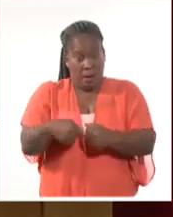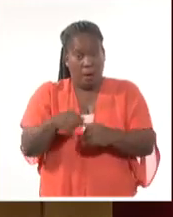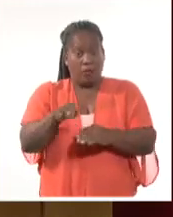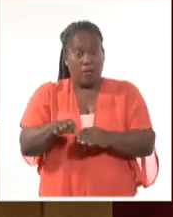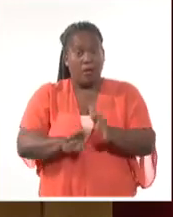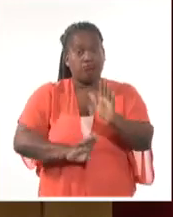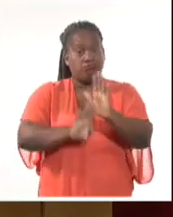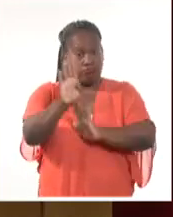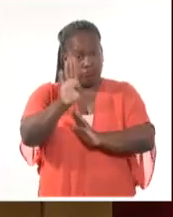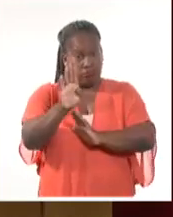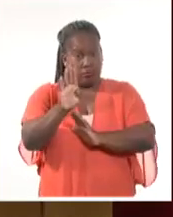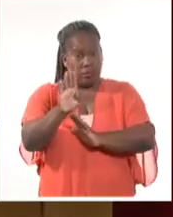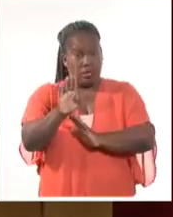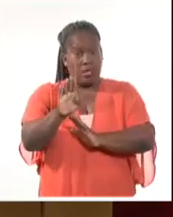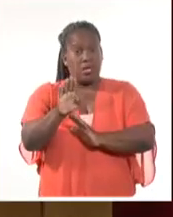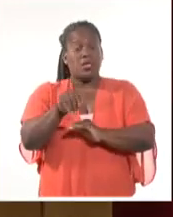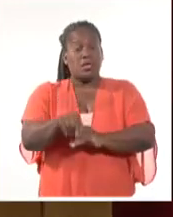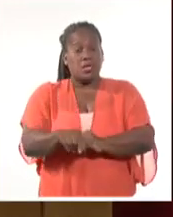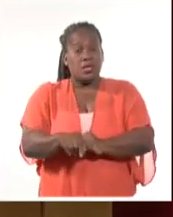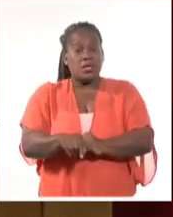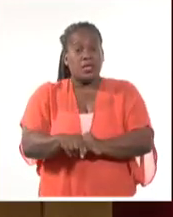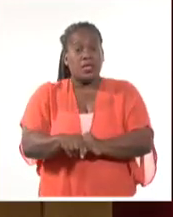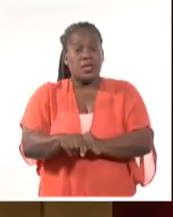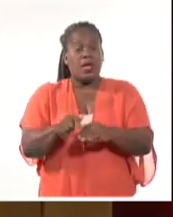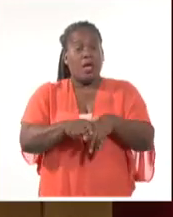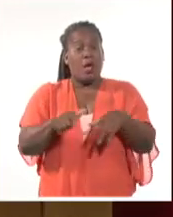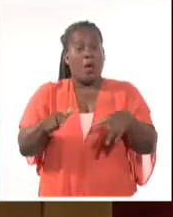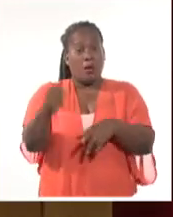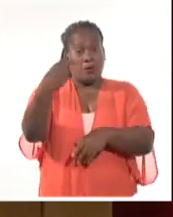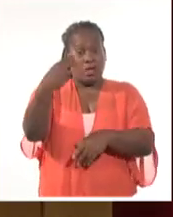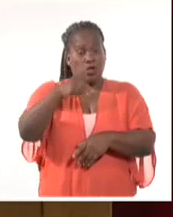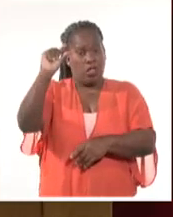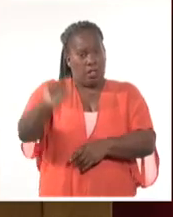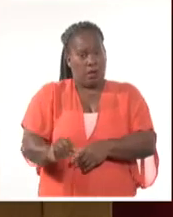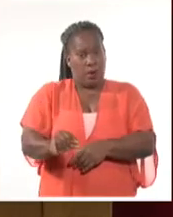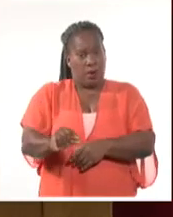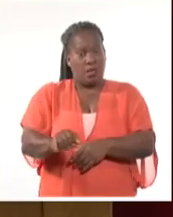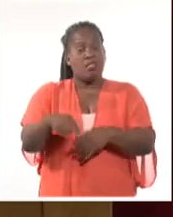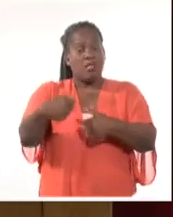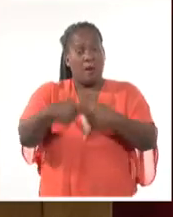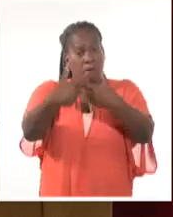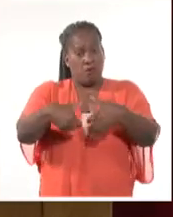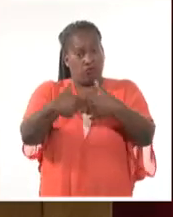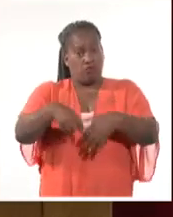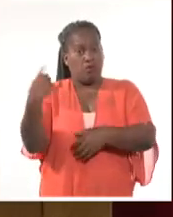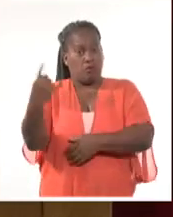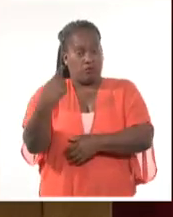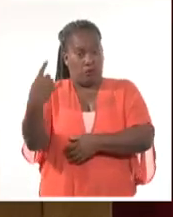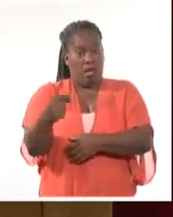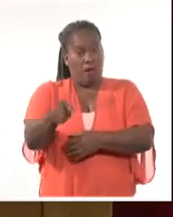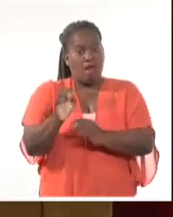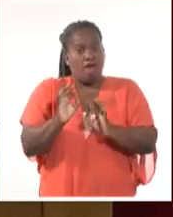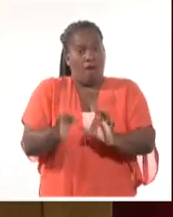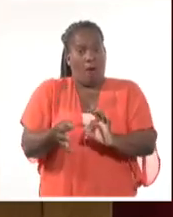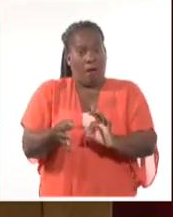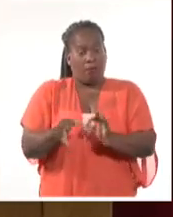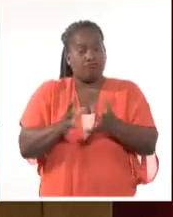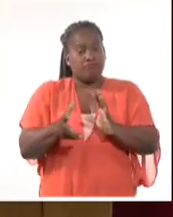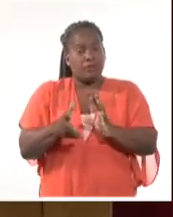incrementar las importaciones, a base de más producción nacional y más eficiencia. Y ese es el diseño del Plan 2022.